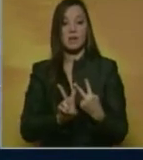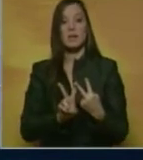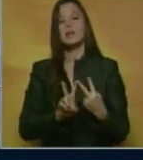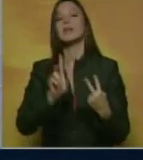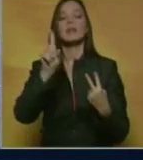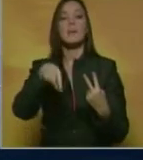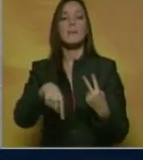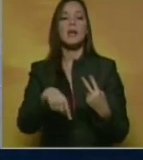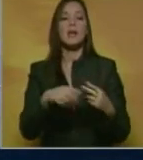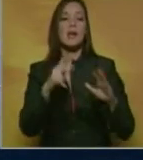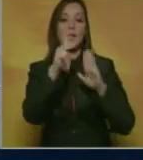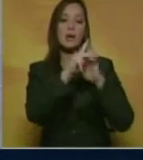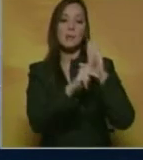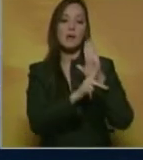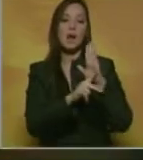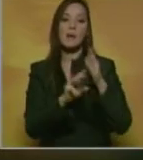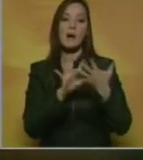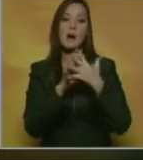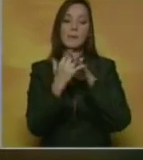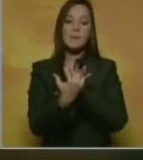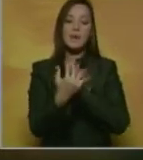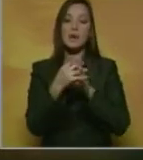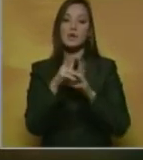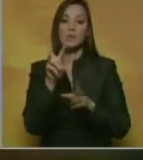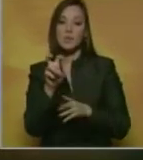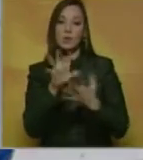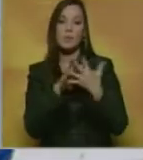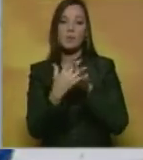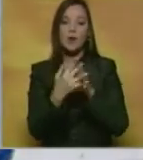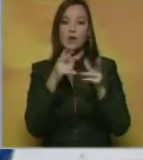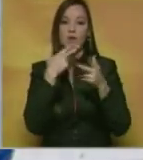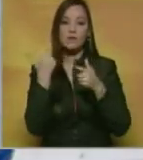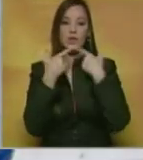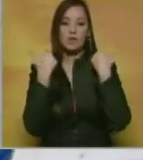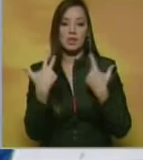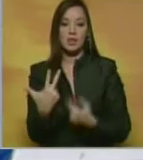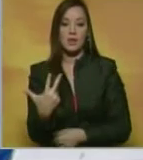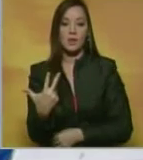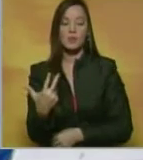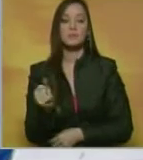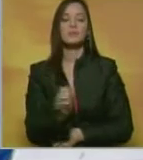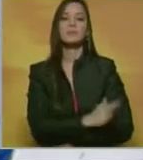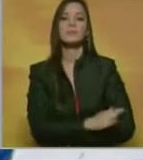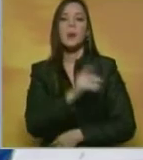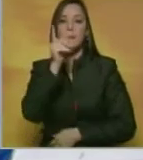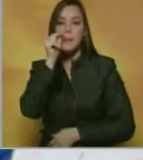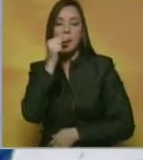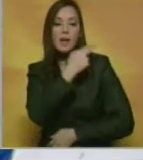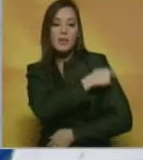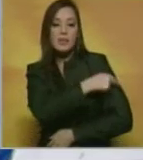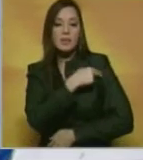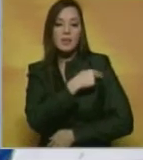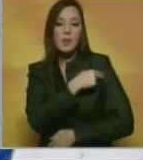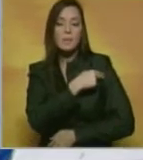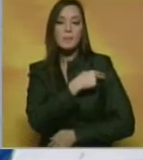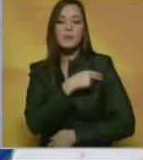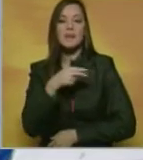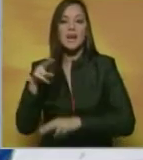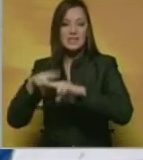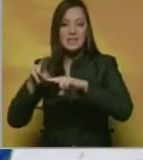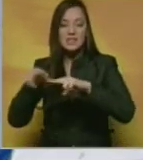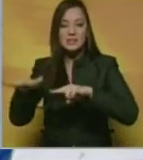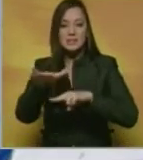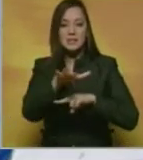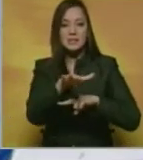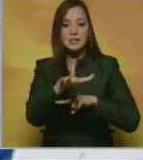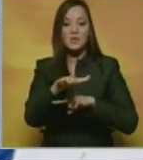en el programa de la Gran Misión Barrio Nuevo, Barrio Tricolor. Padres de niños hospitalizados en el Oncológico Infantil del Complejo